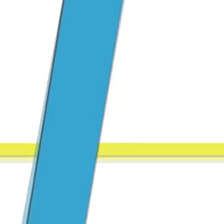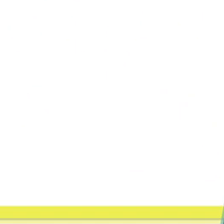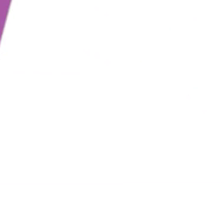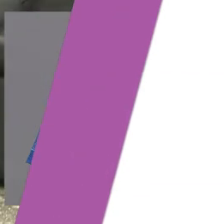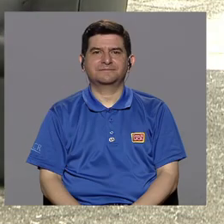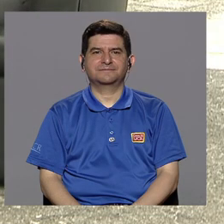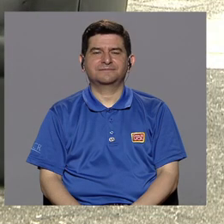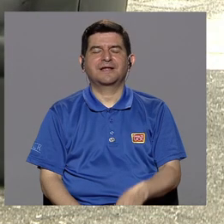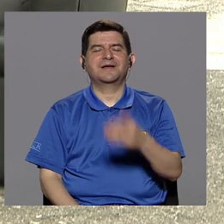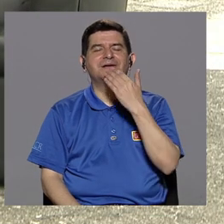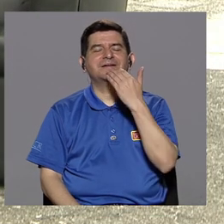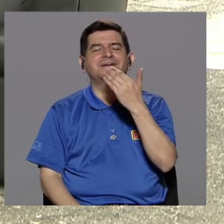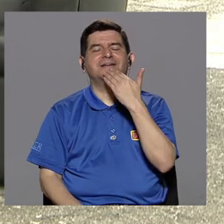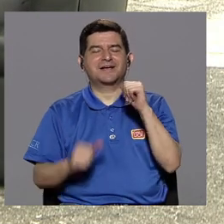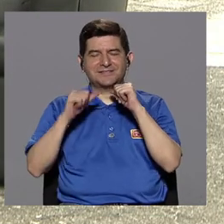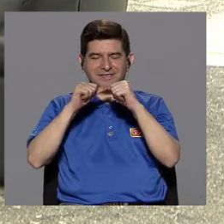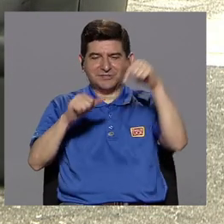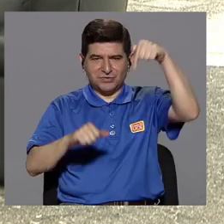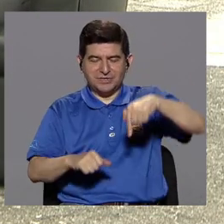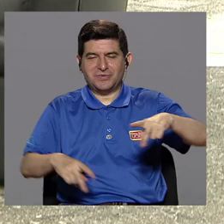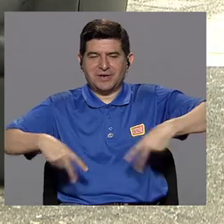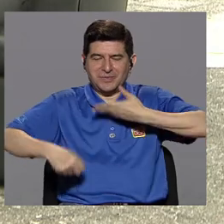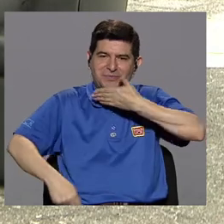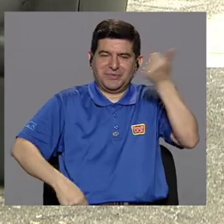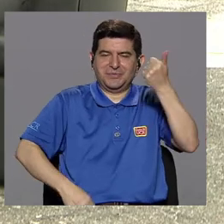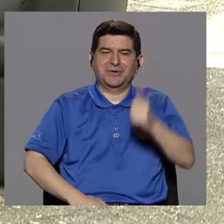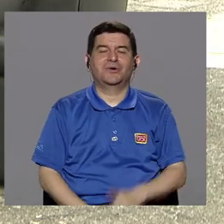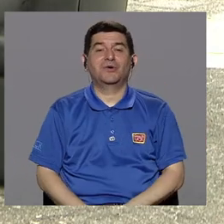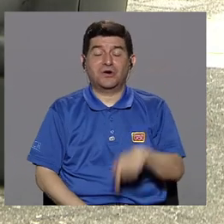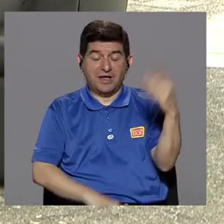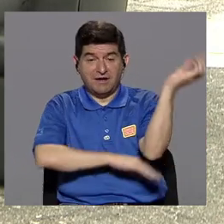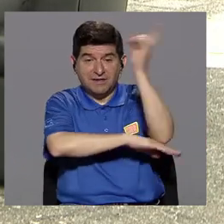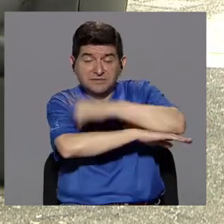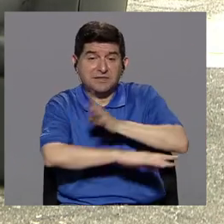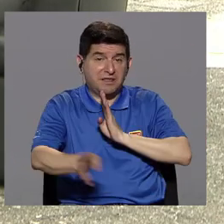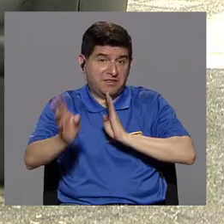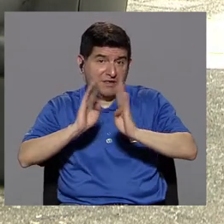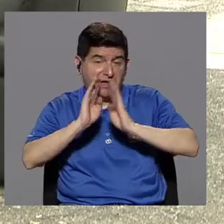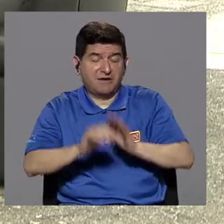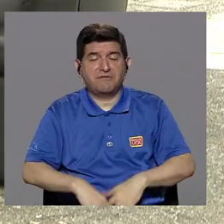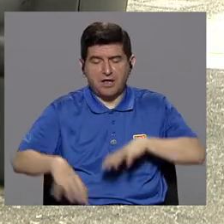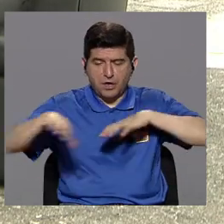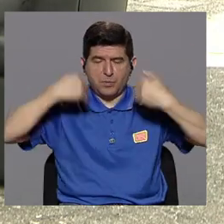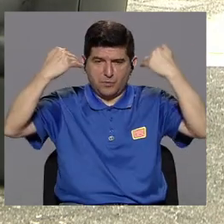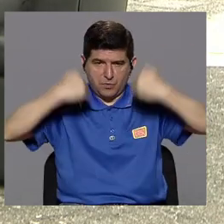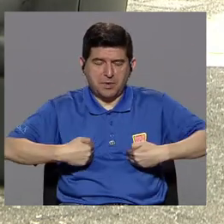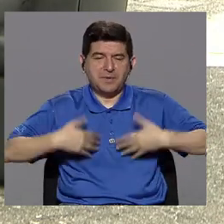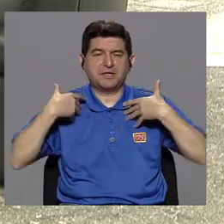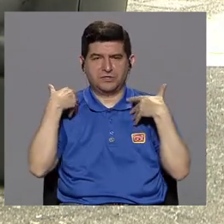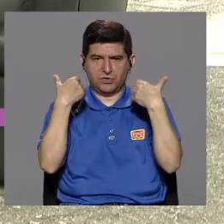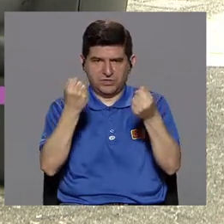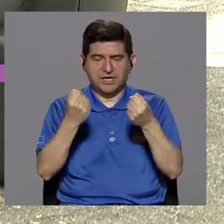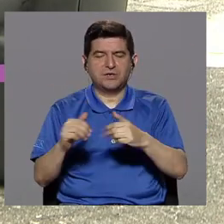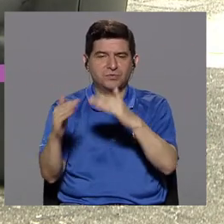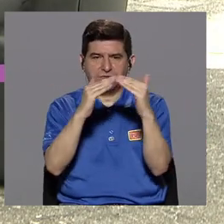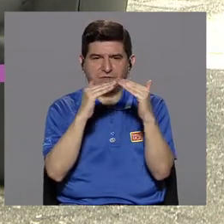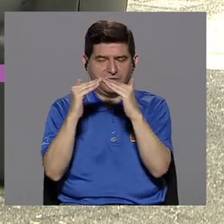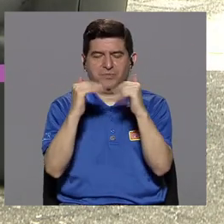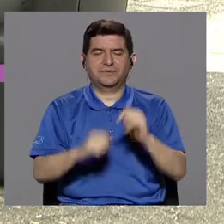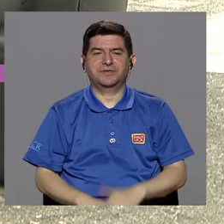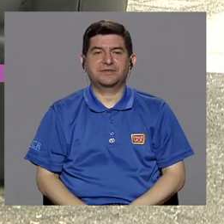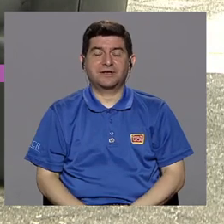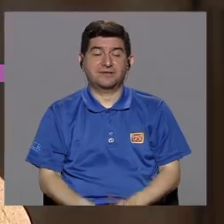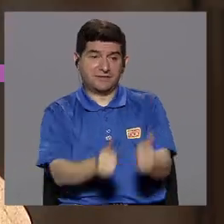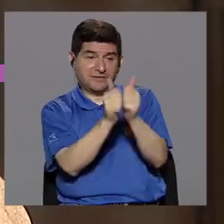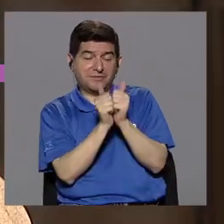Gracias por continuar con nosotros en Vivir Mejor. El día de hoy conversando acerca del movimiento humano y la salud para la comunidad. Para ello nos